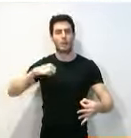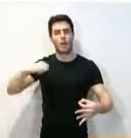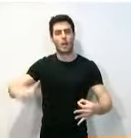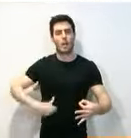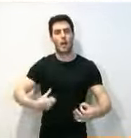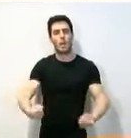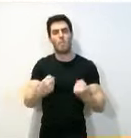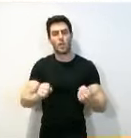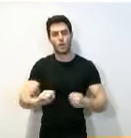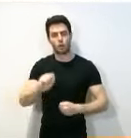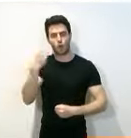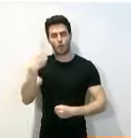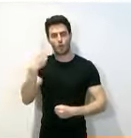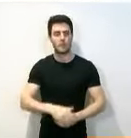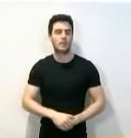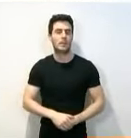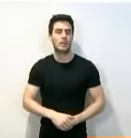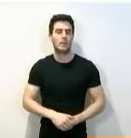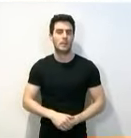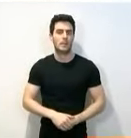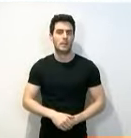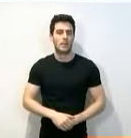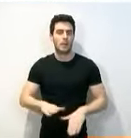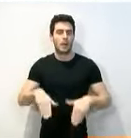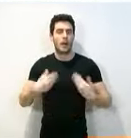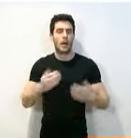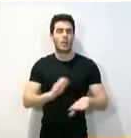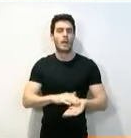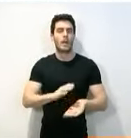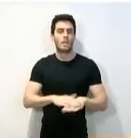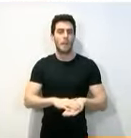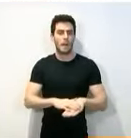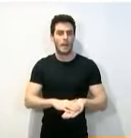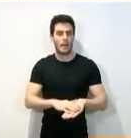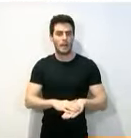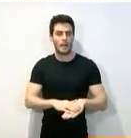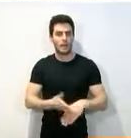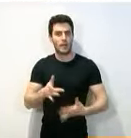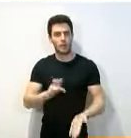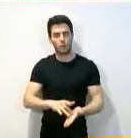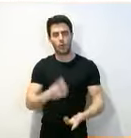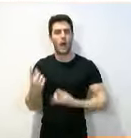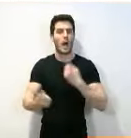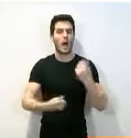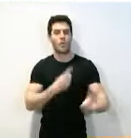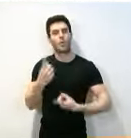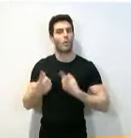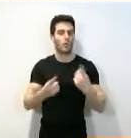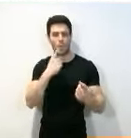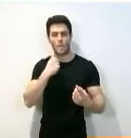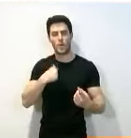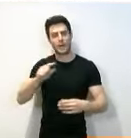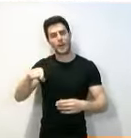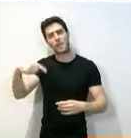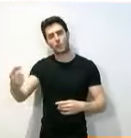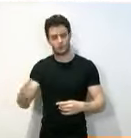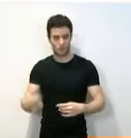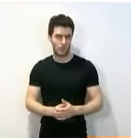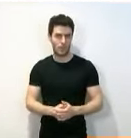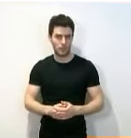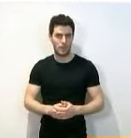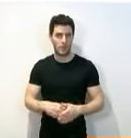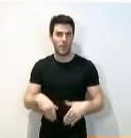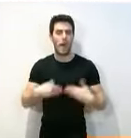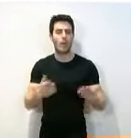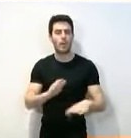más poderosos. Bueno, pues aunque solo sea para denuncia, digo antes de que alguien me lo diga después, aunque solo sea para